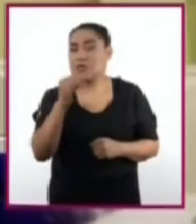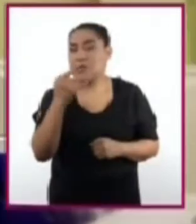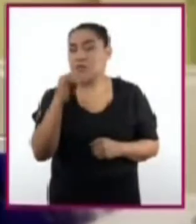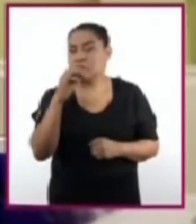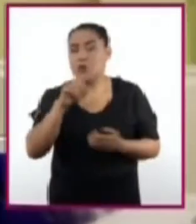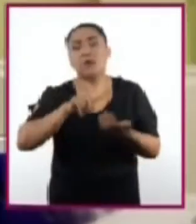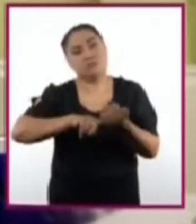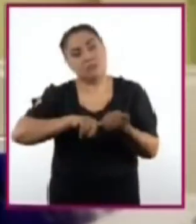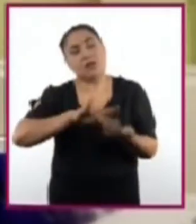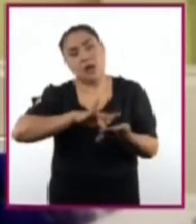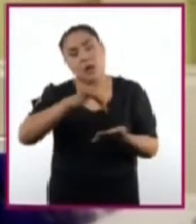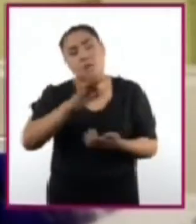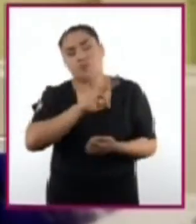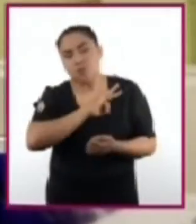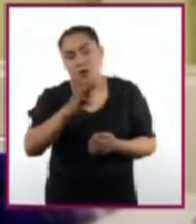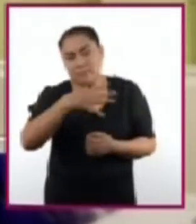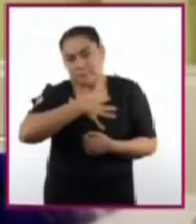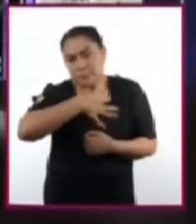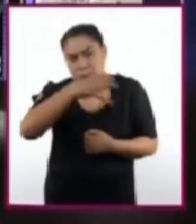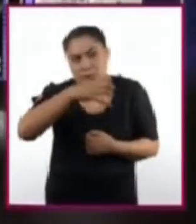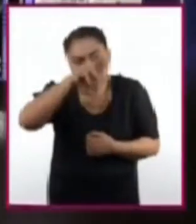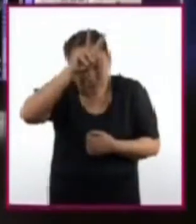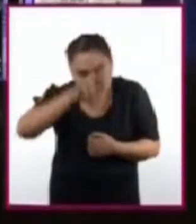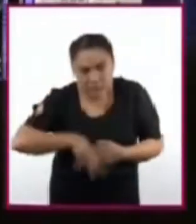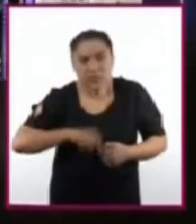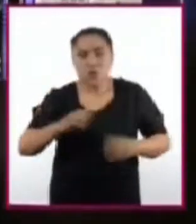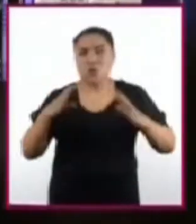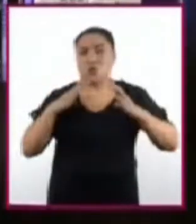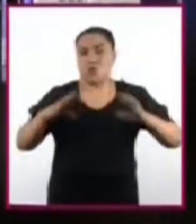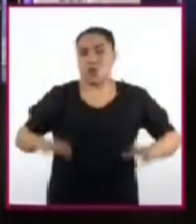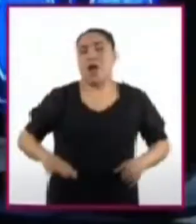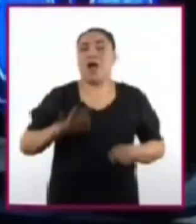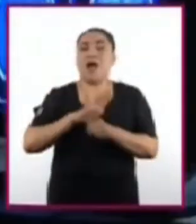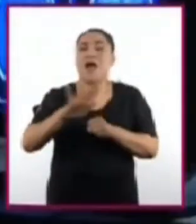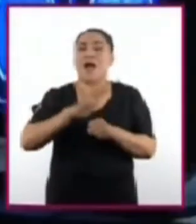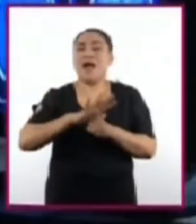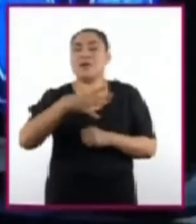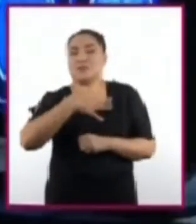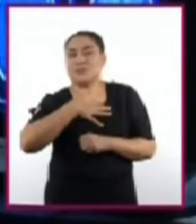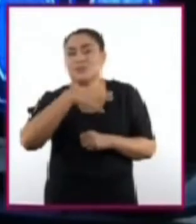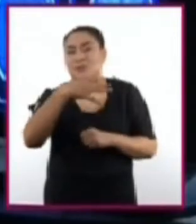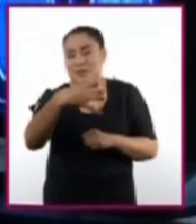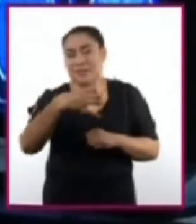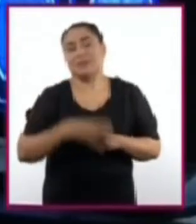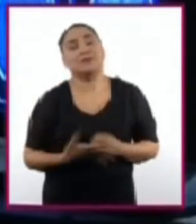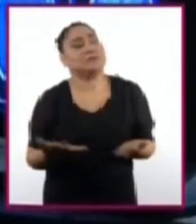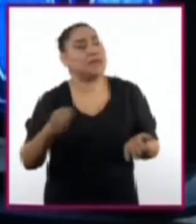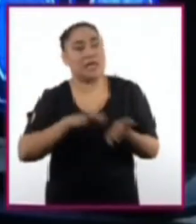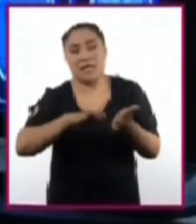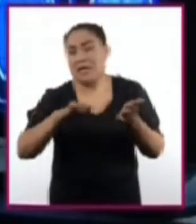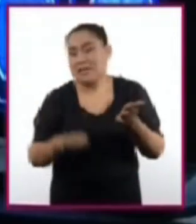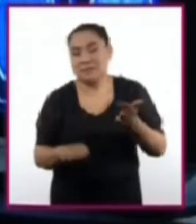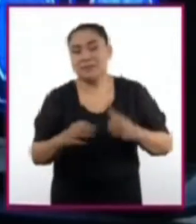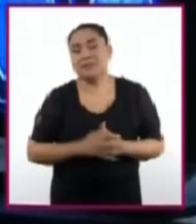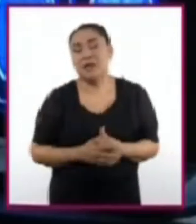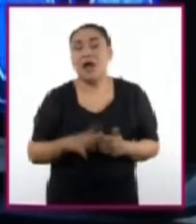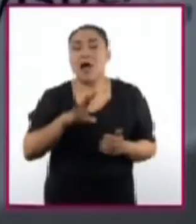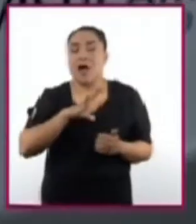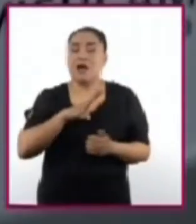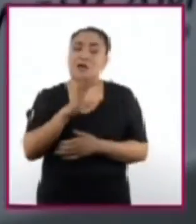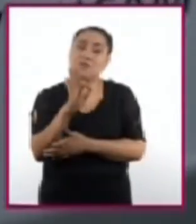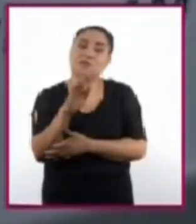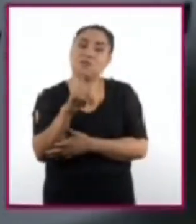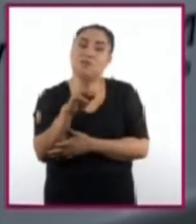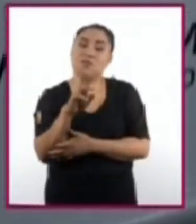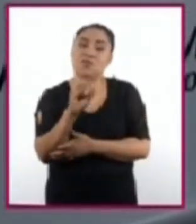imágenes que proporcionan información anatómica mediante el uso de rayos X. Por ejemplo, a través de una fluoroscopía,